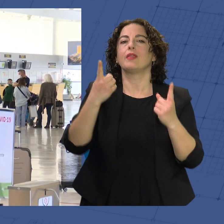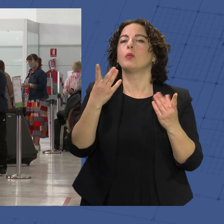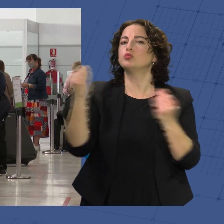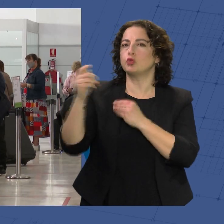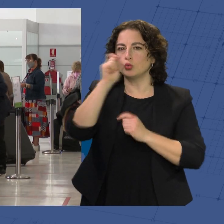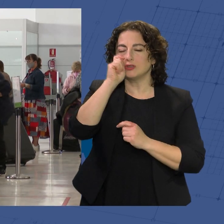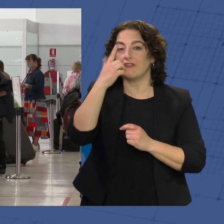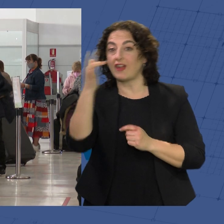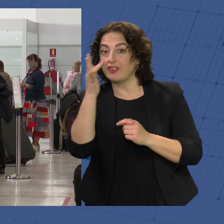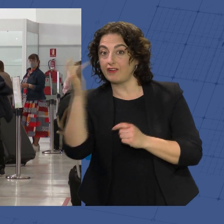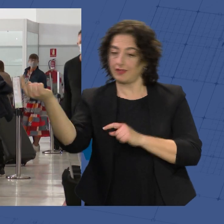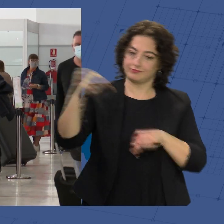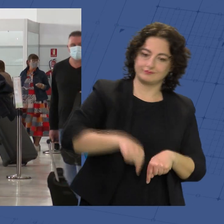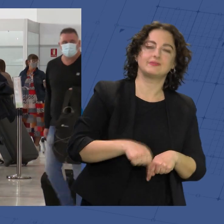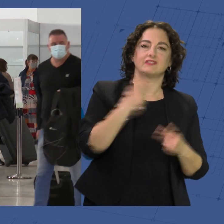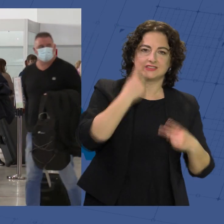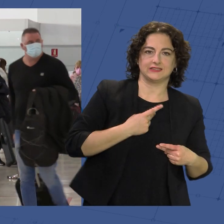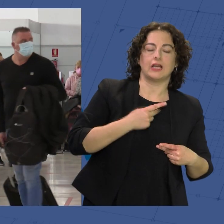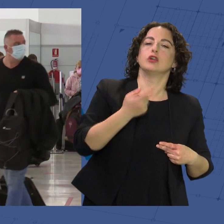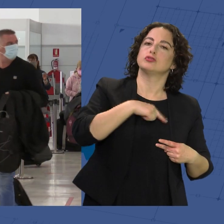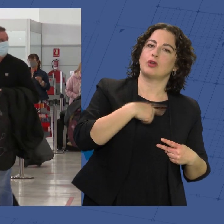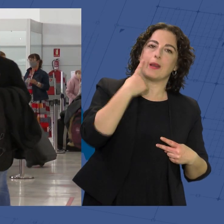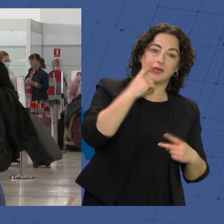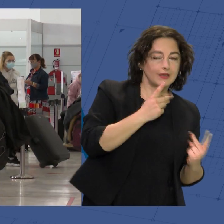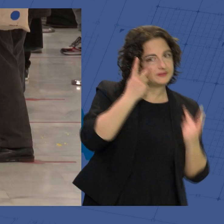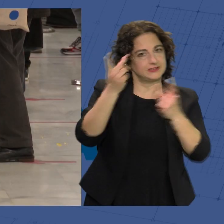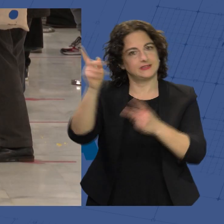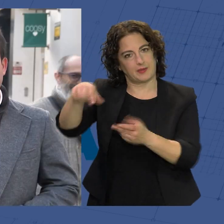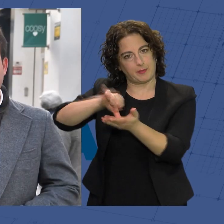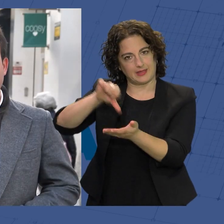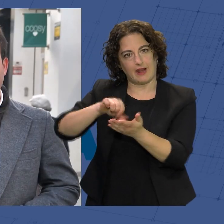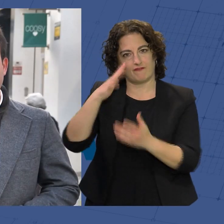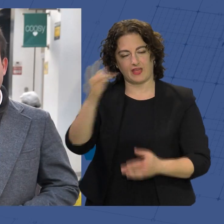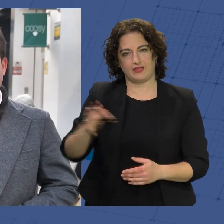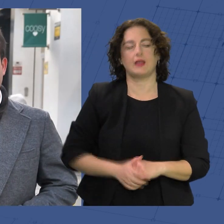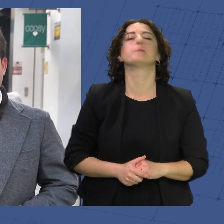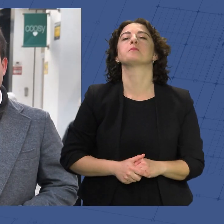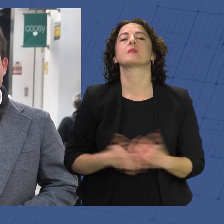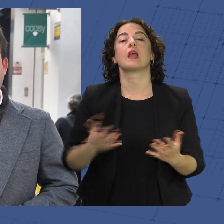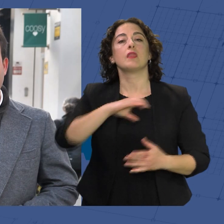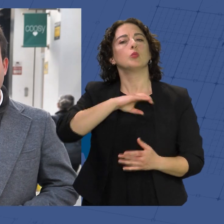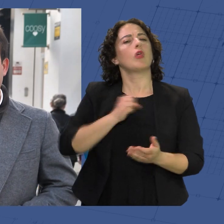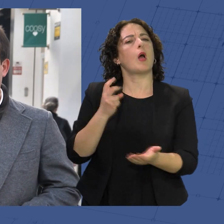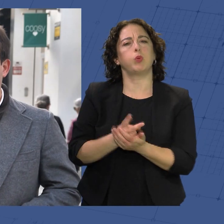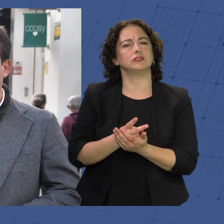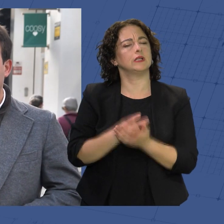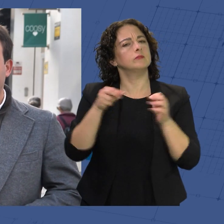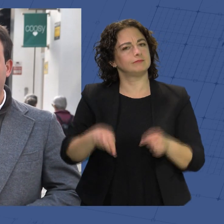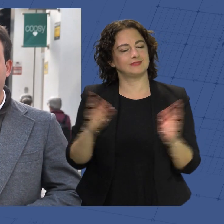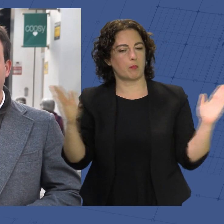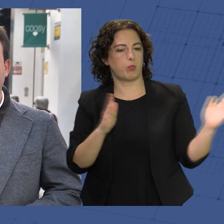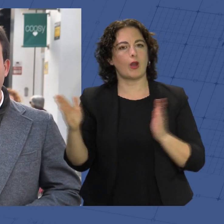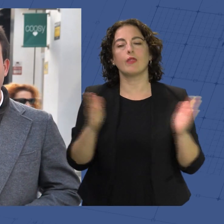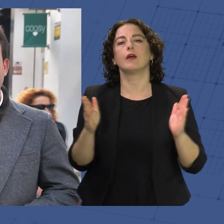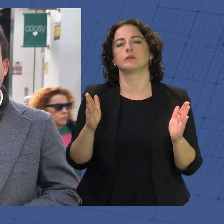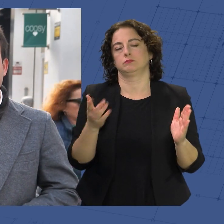franceses nos visiten y que miles de almerienses hayan viajado a la capital de Francia. Un trabajo por el que la Diputación apuesta en esta temporada y